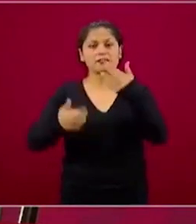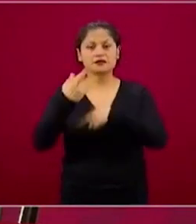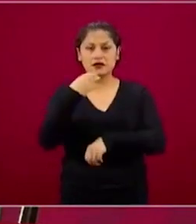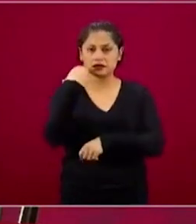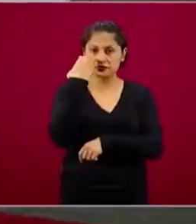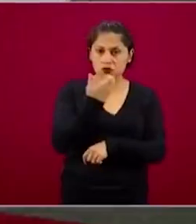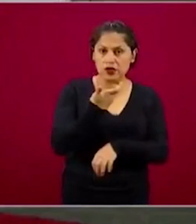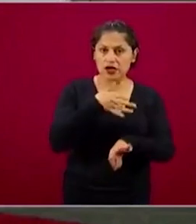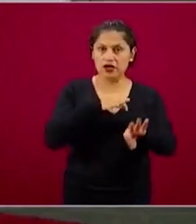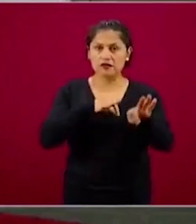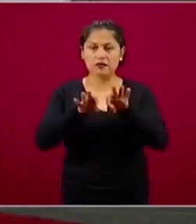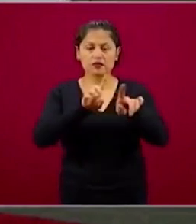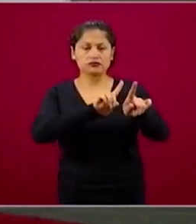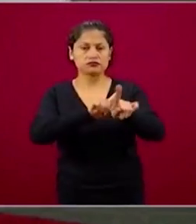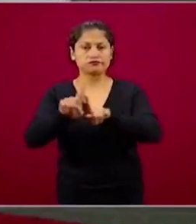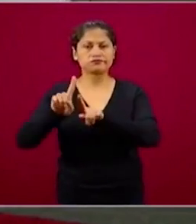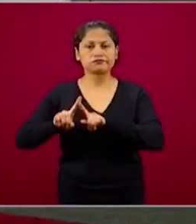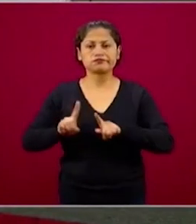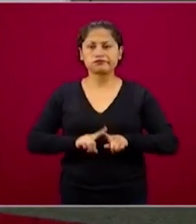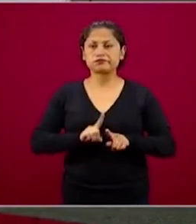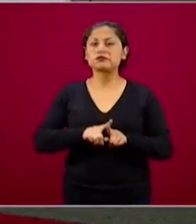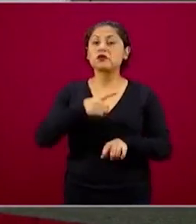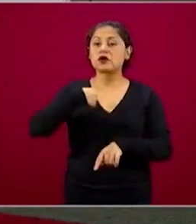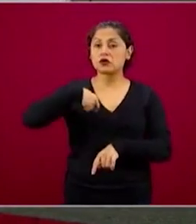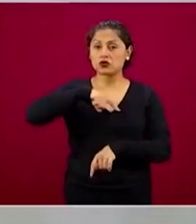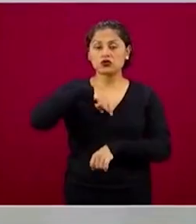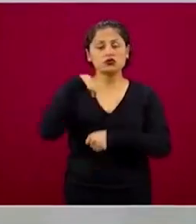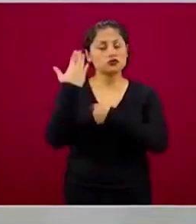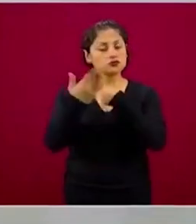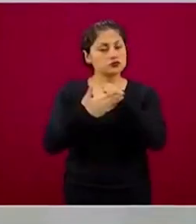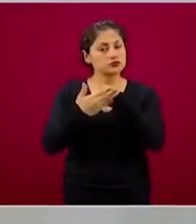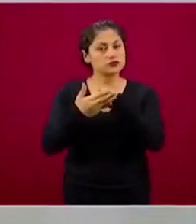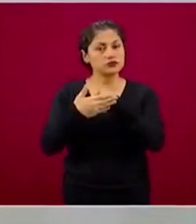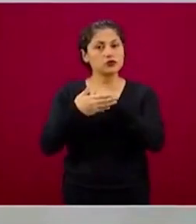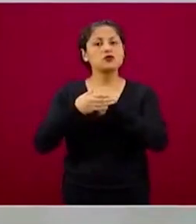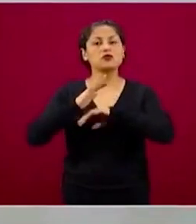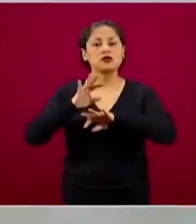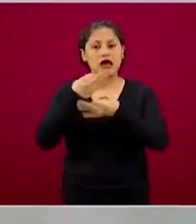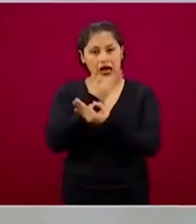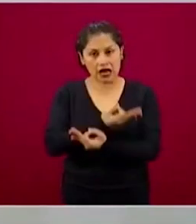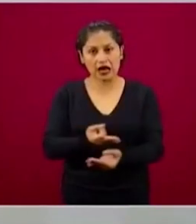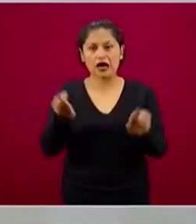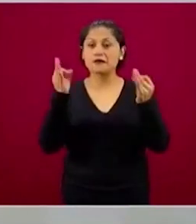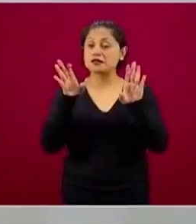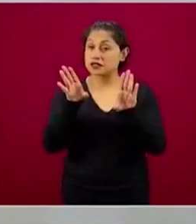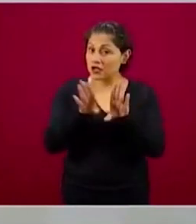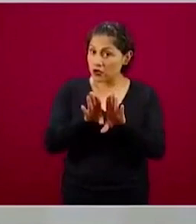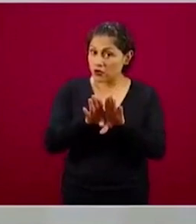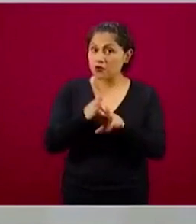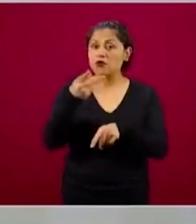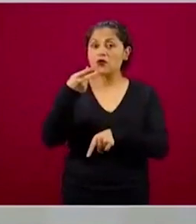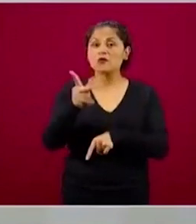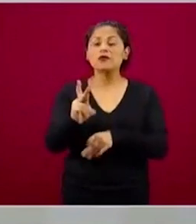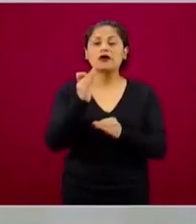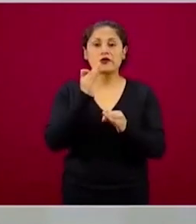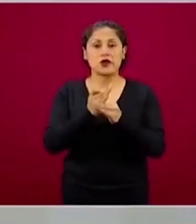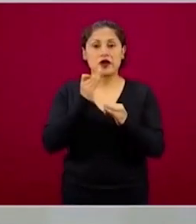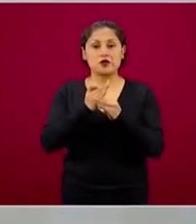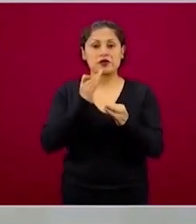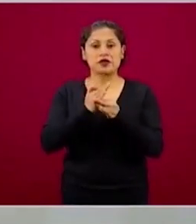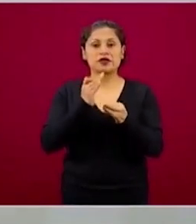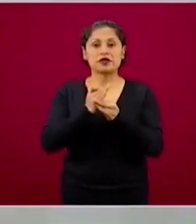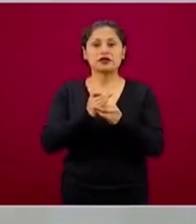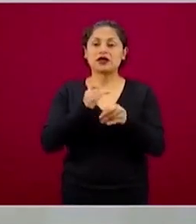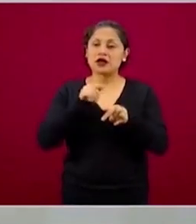Pronto también estaremos anunciando estos programas de reactivación. Por lo pronto tenemos que seguir apoyando a